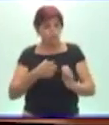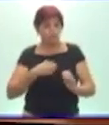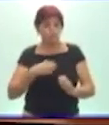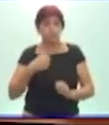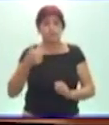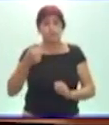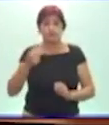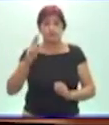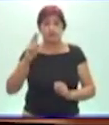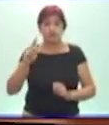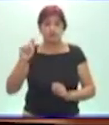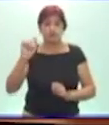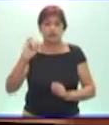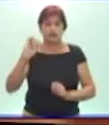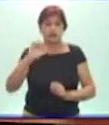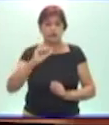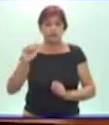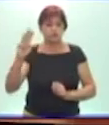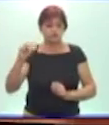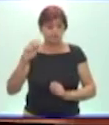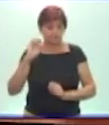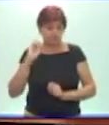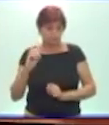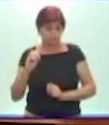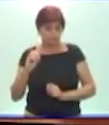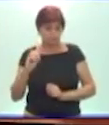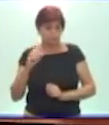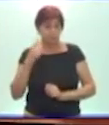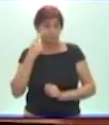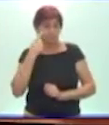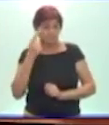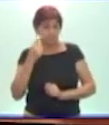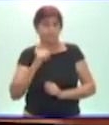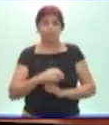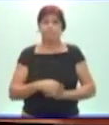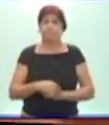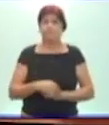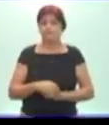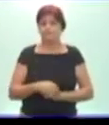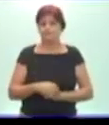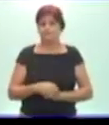entonces los invito a disfrutar del audiovisual número uno.